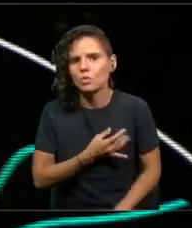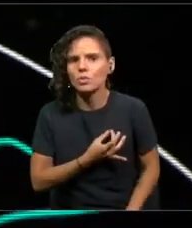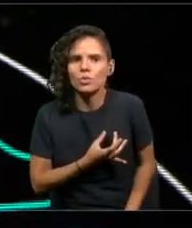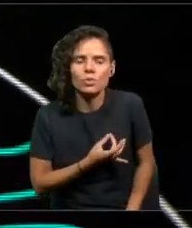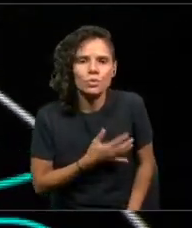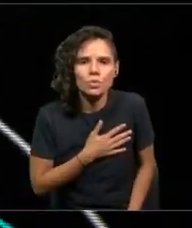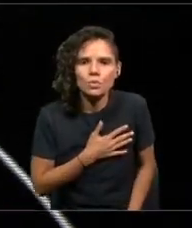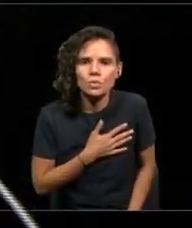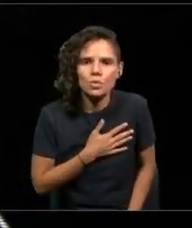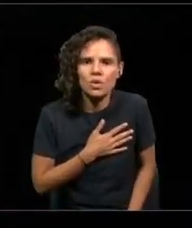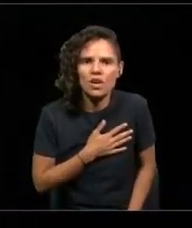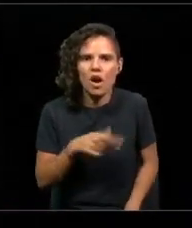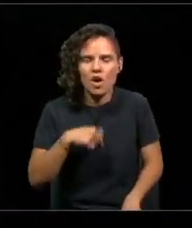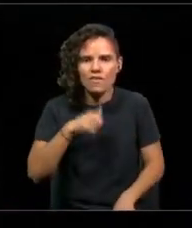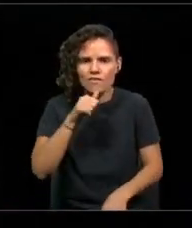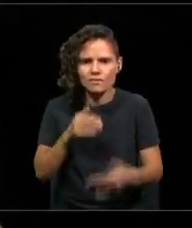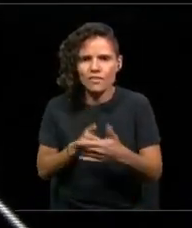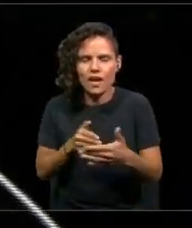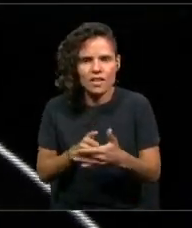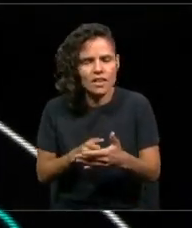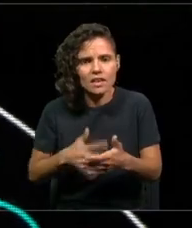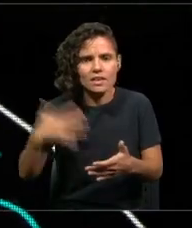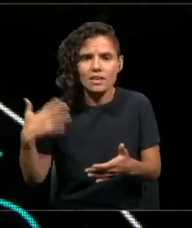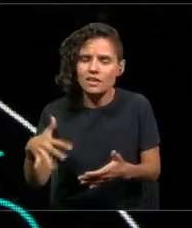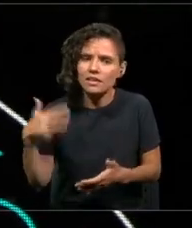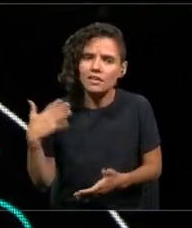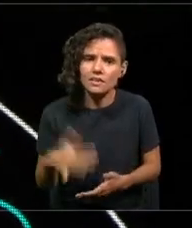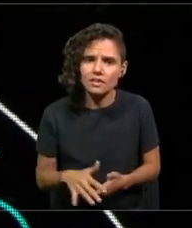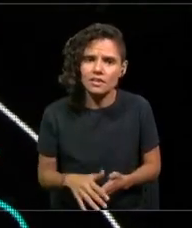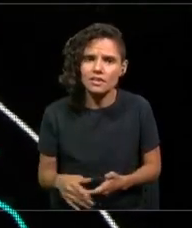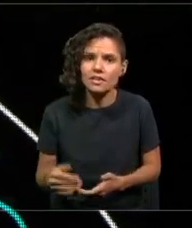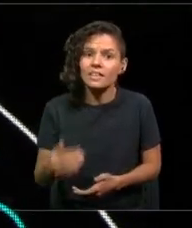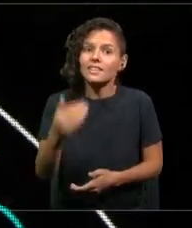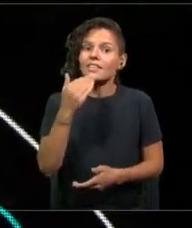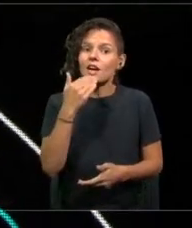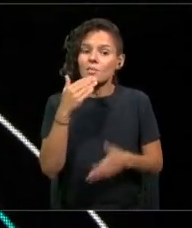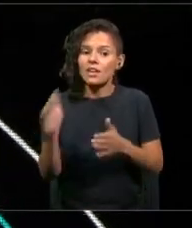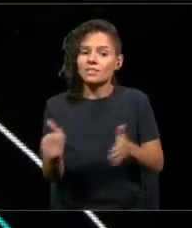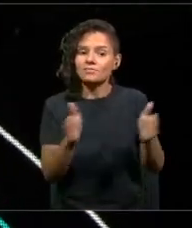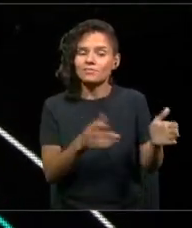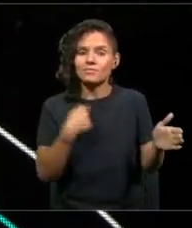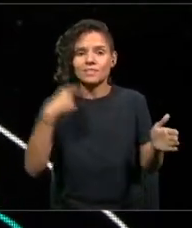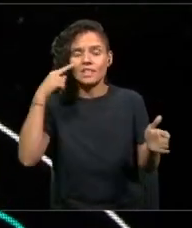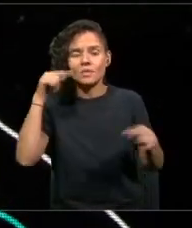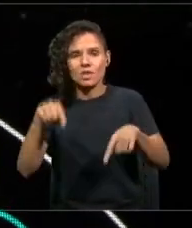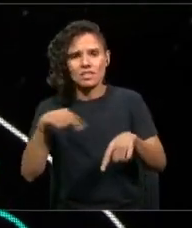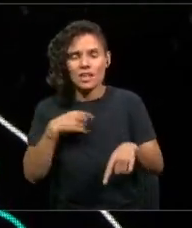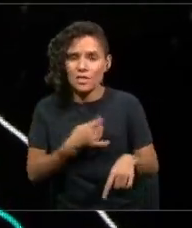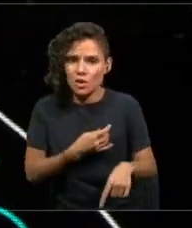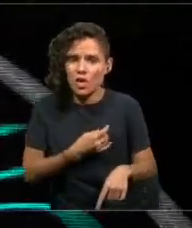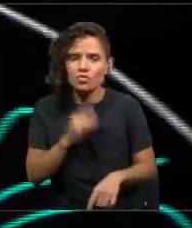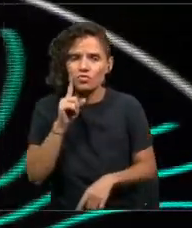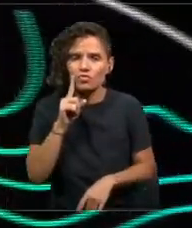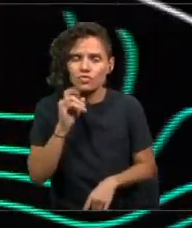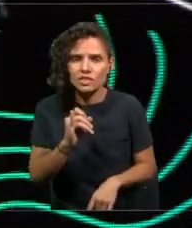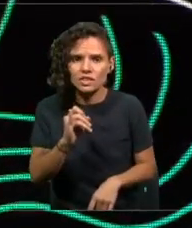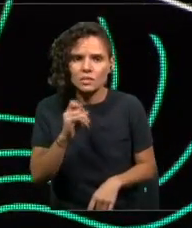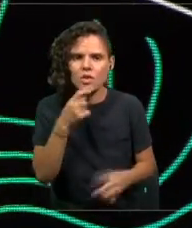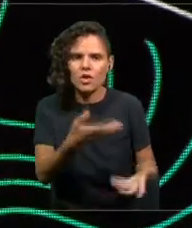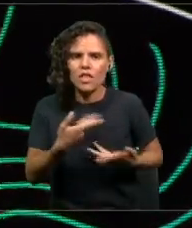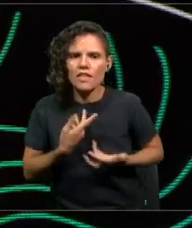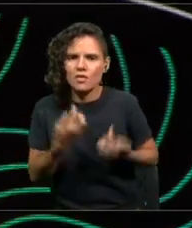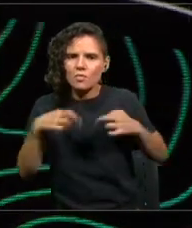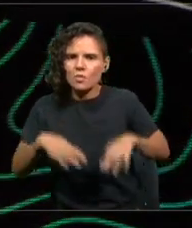Es un pendiente crítico. Pero también creemos que desde ese dolor hay una oportunidad.